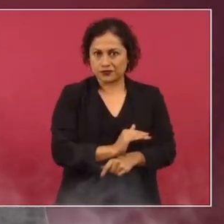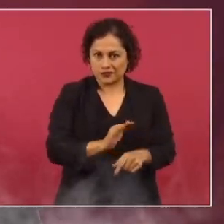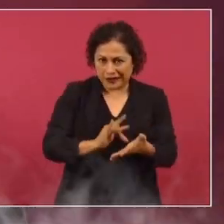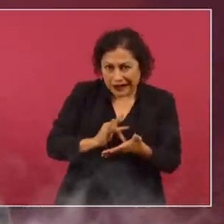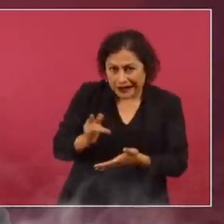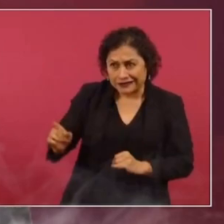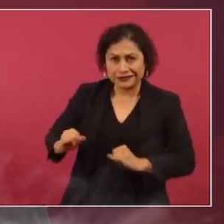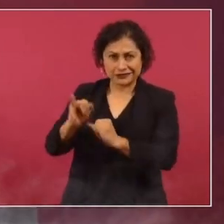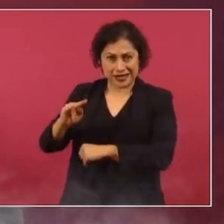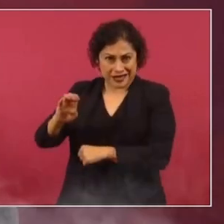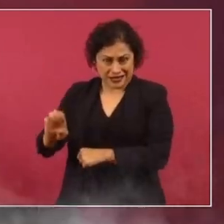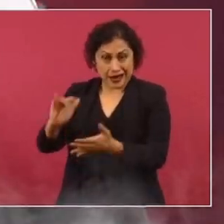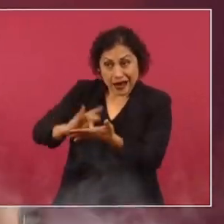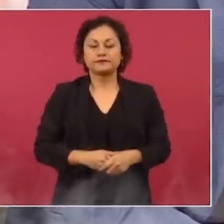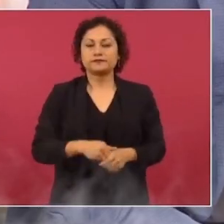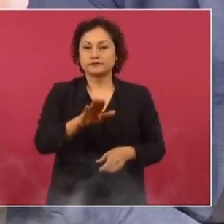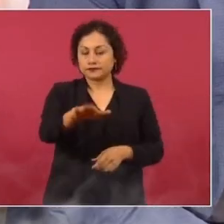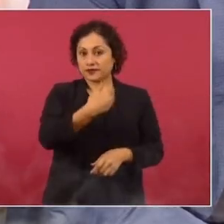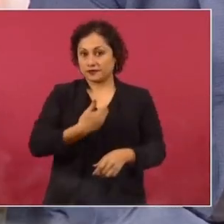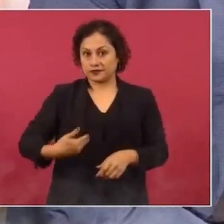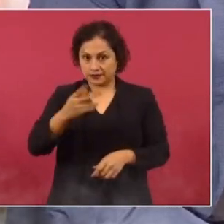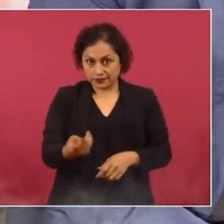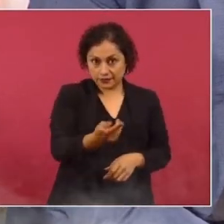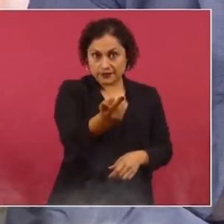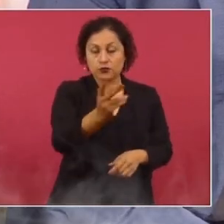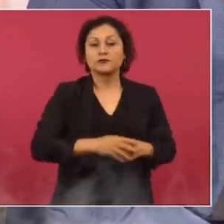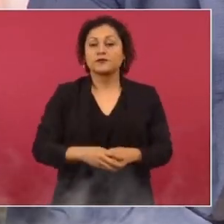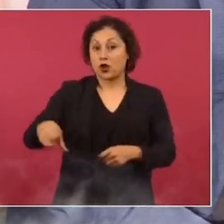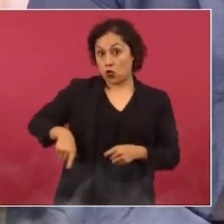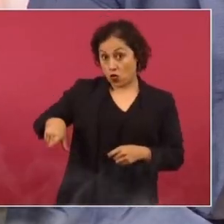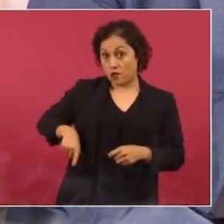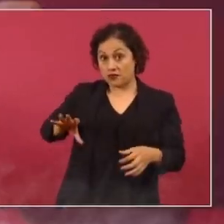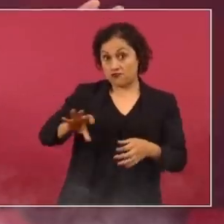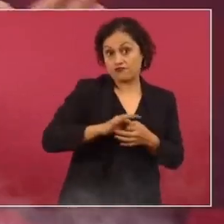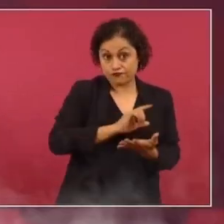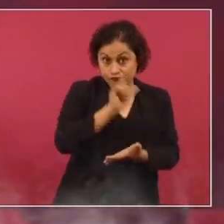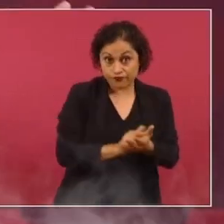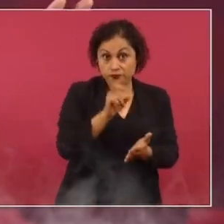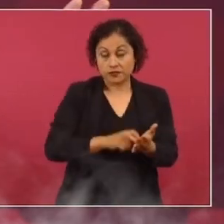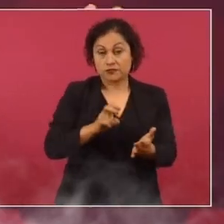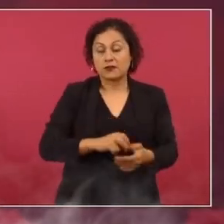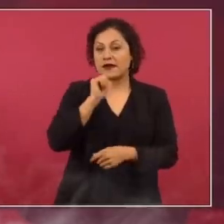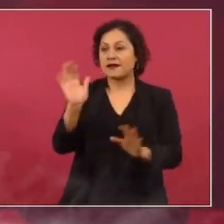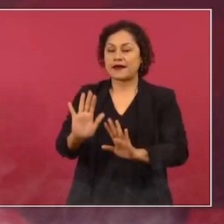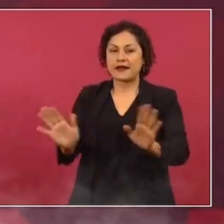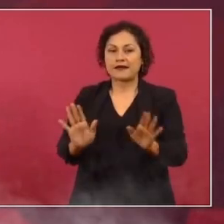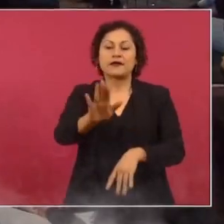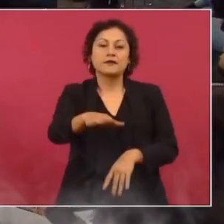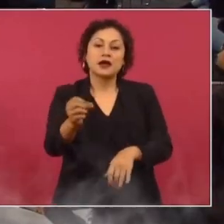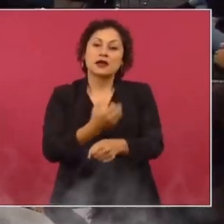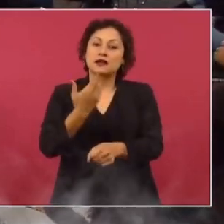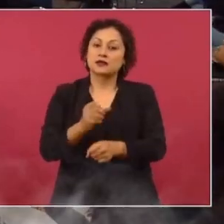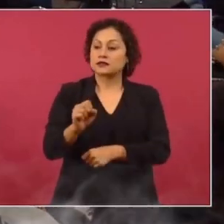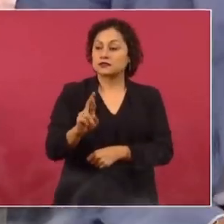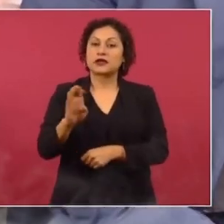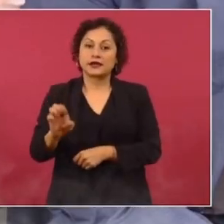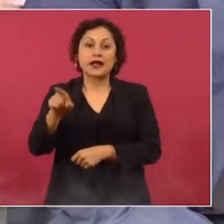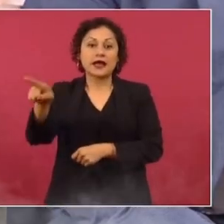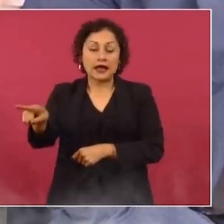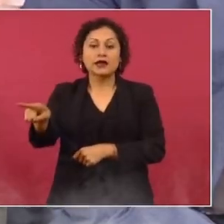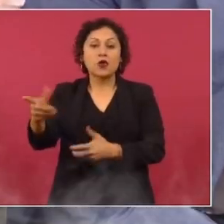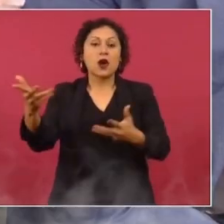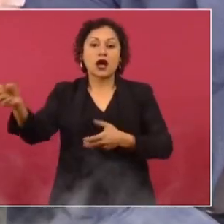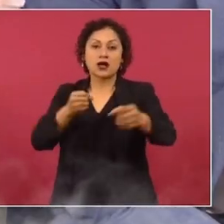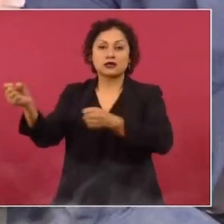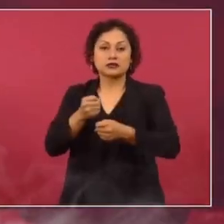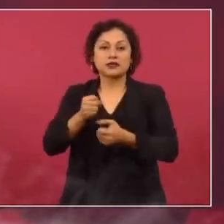tenemos o el tribunal electoral que tenemos. No. ¿Hay más intervención del gobierno en esta reforma? No hay nada, no hemos intervenido. No es la Secretaría de Relaciones Exteriores quien va a avalar la lista nominal de